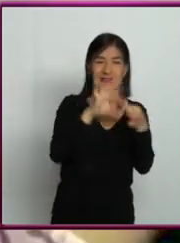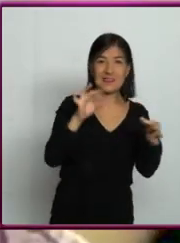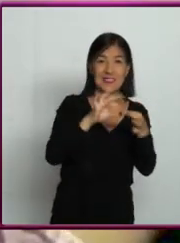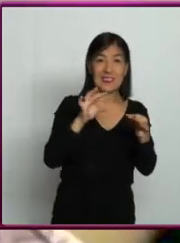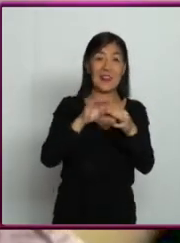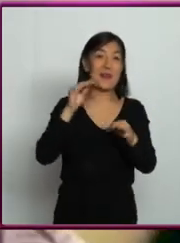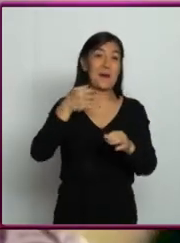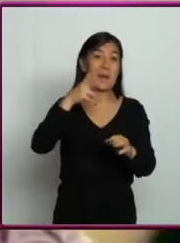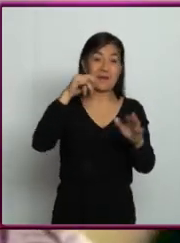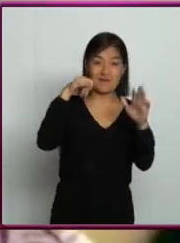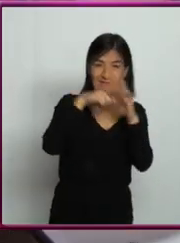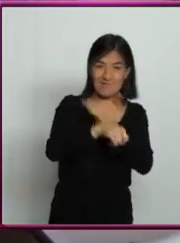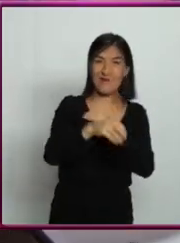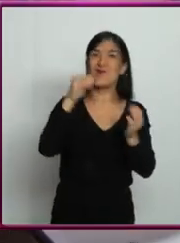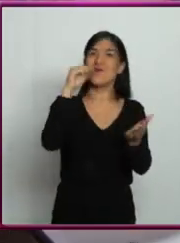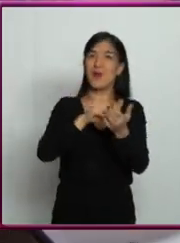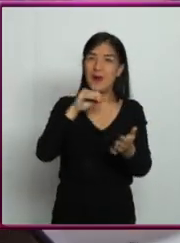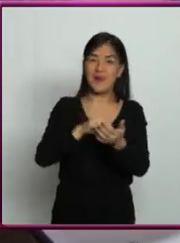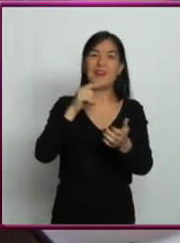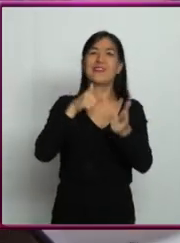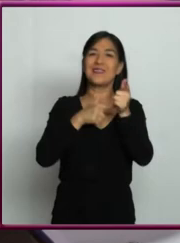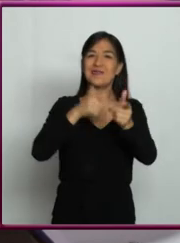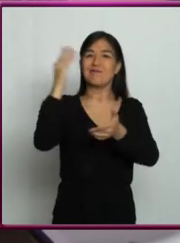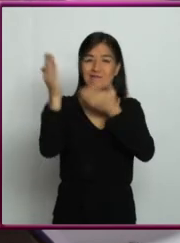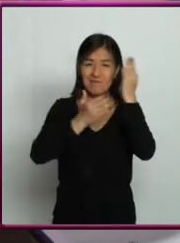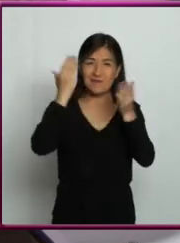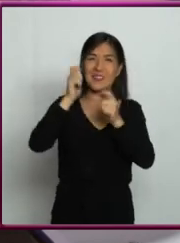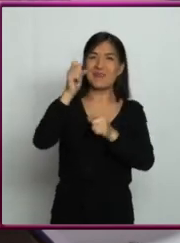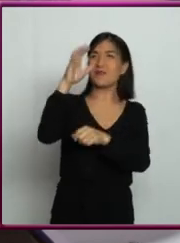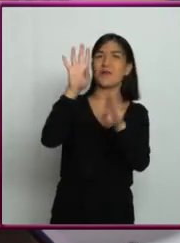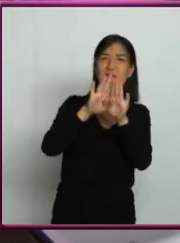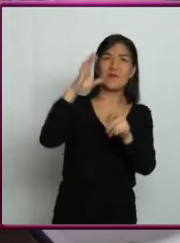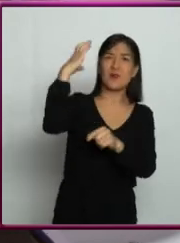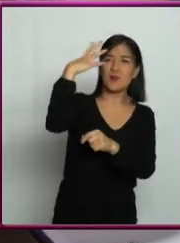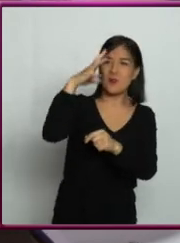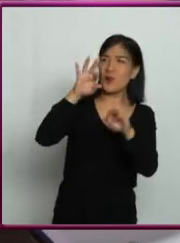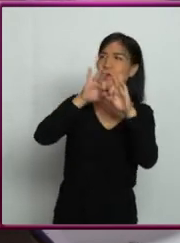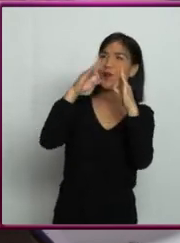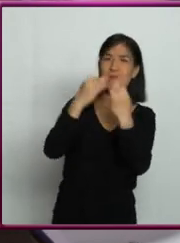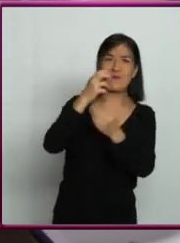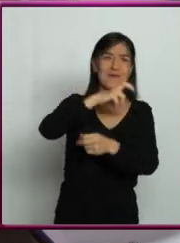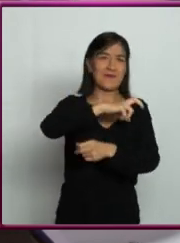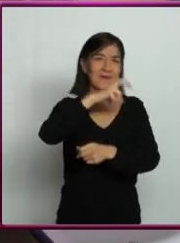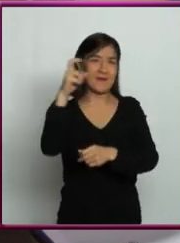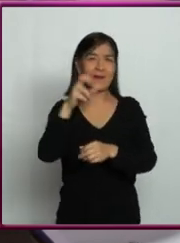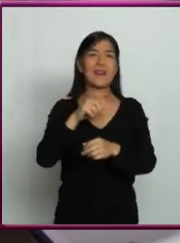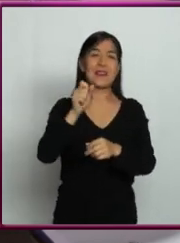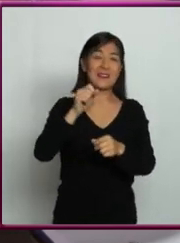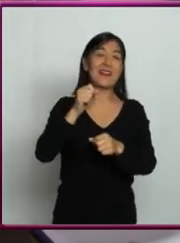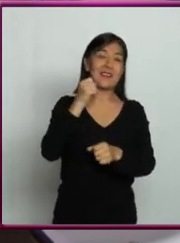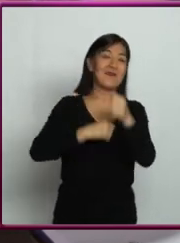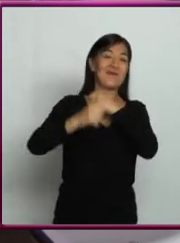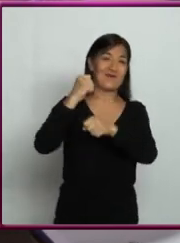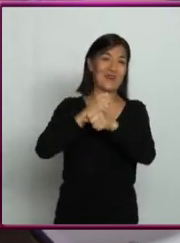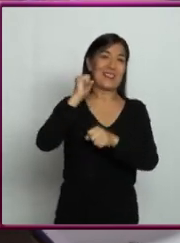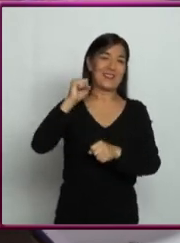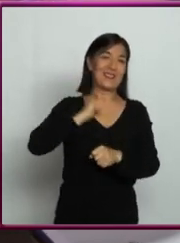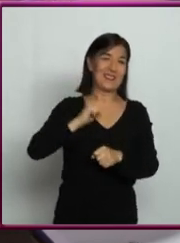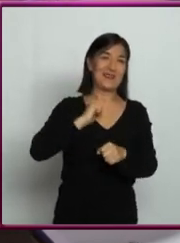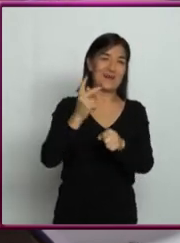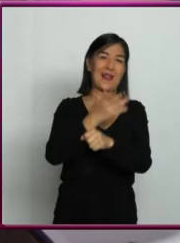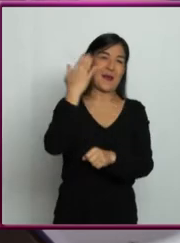son materia de estudio. Entonces una de las cosas, por ejemplo, que sucedía hace 40 años, en el siglo pasado,